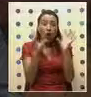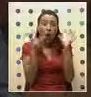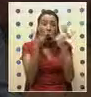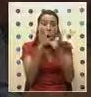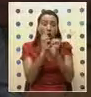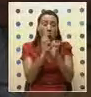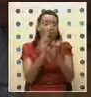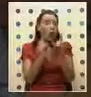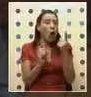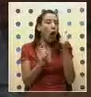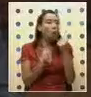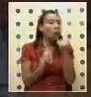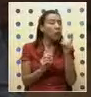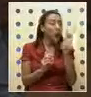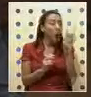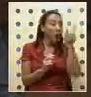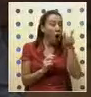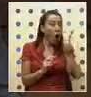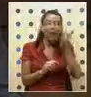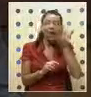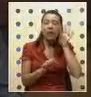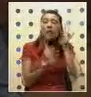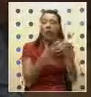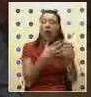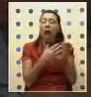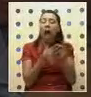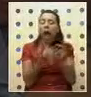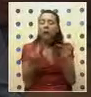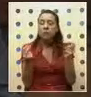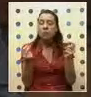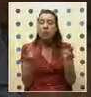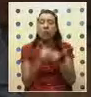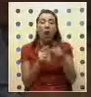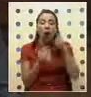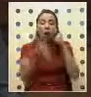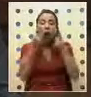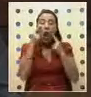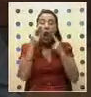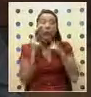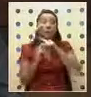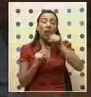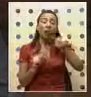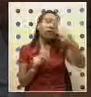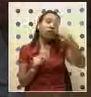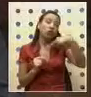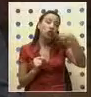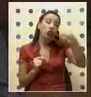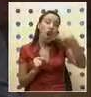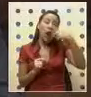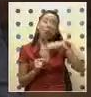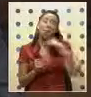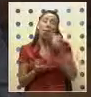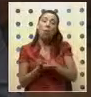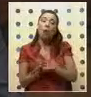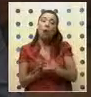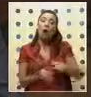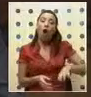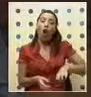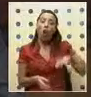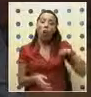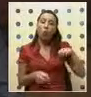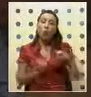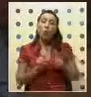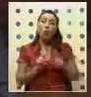era un hombre más. Mandela era transparencia. Como las lágrimas que hoy lloran su muerte, llenas de orgullo, de paz, de igualdad.